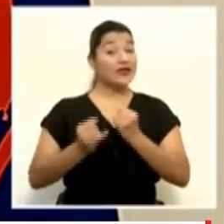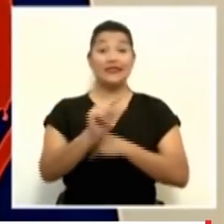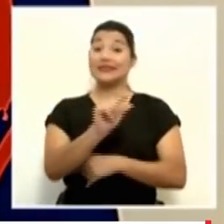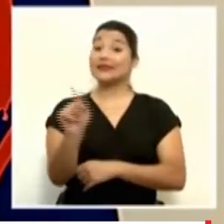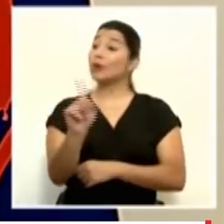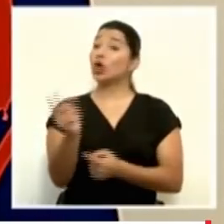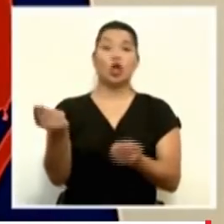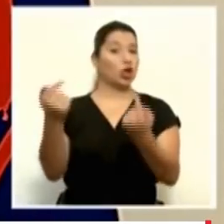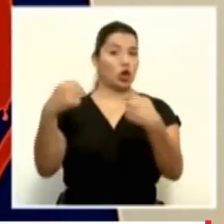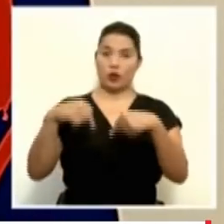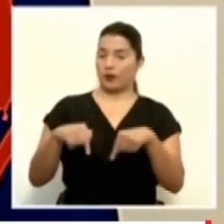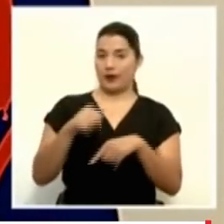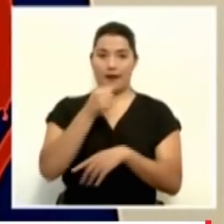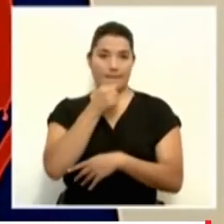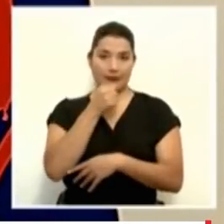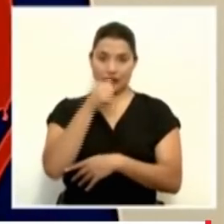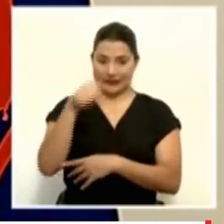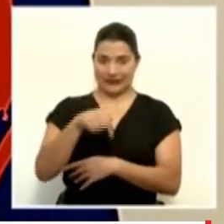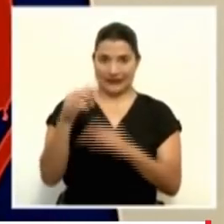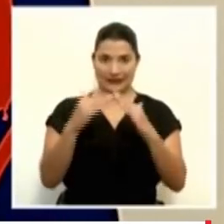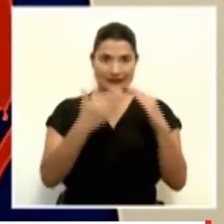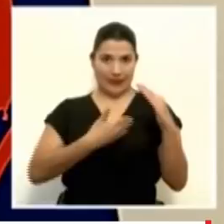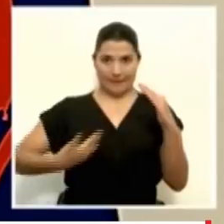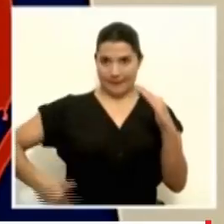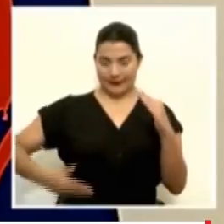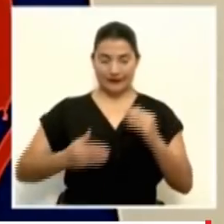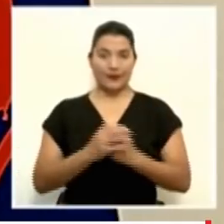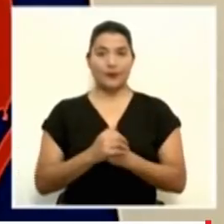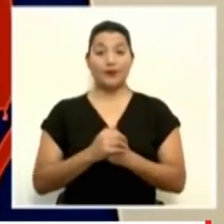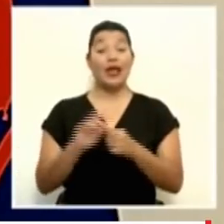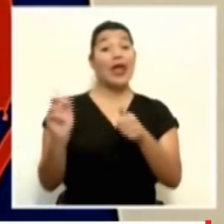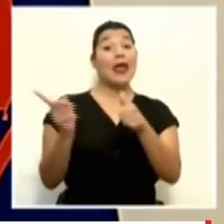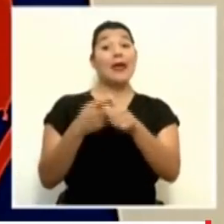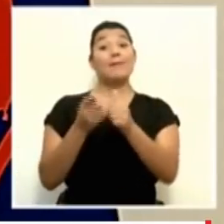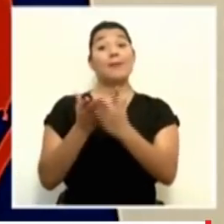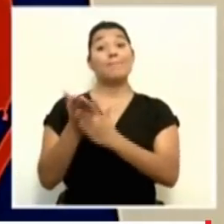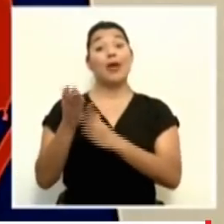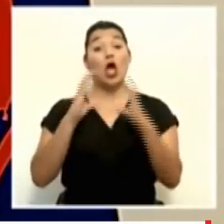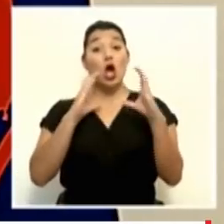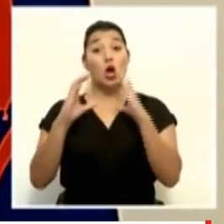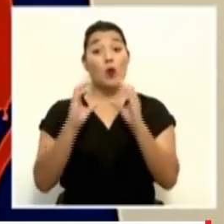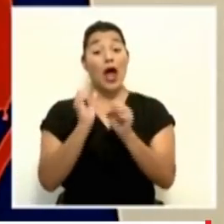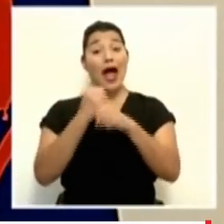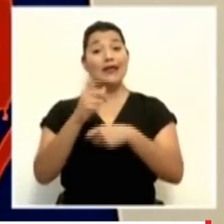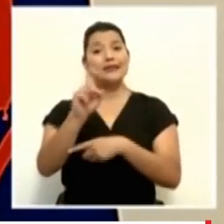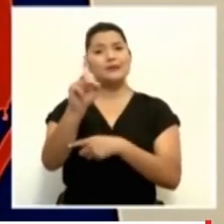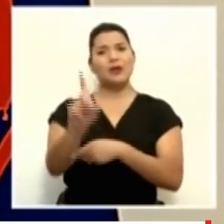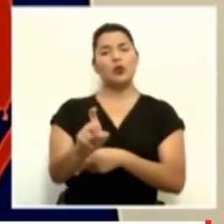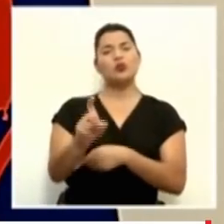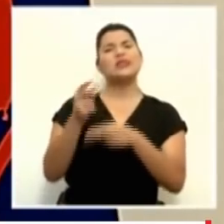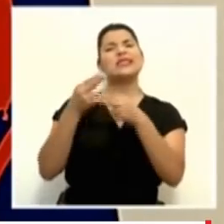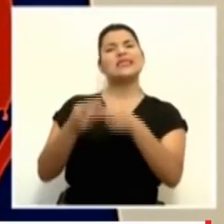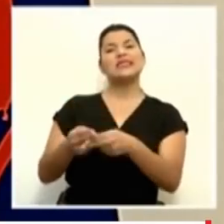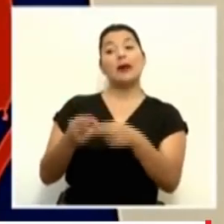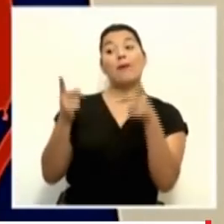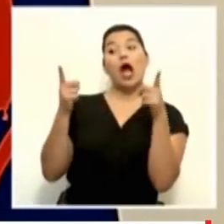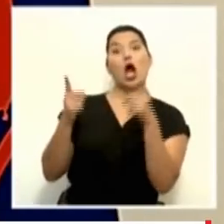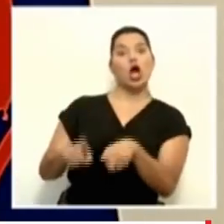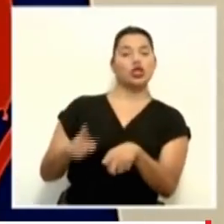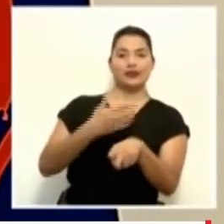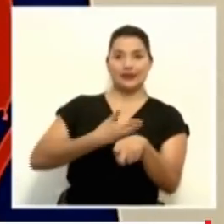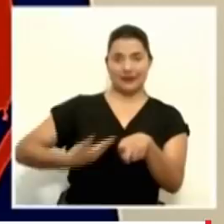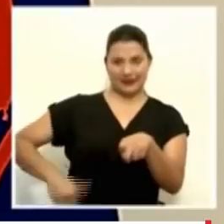con periodistas de manera presencial. El primer medio en realizar consulta es acontecer herediano.